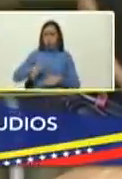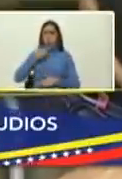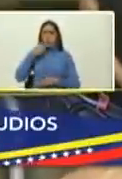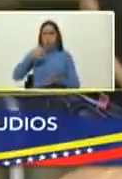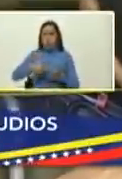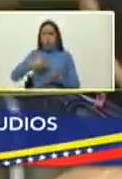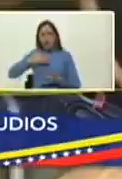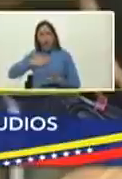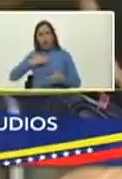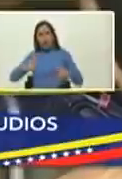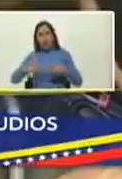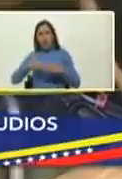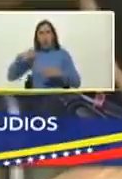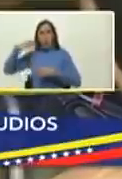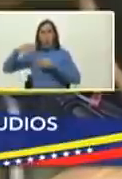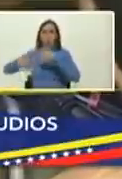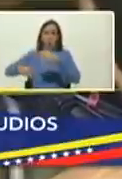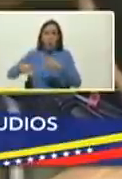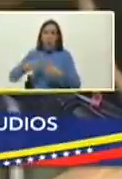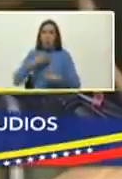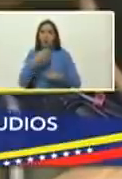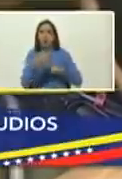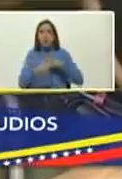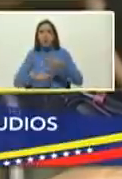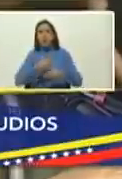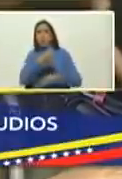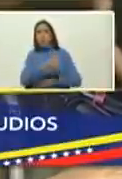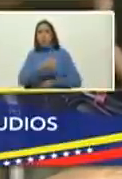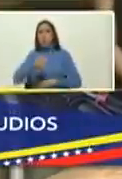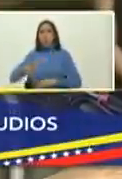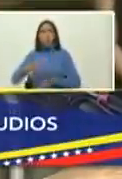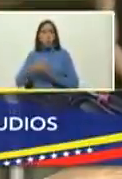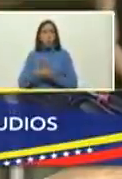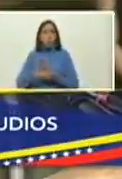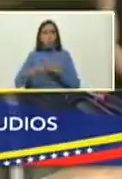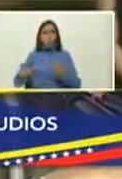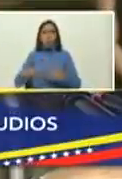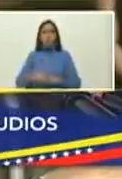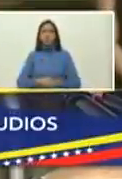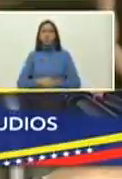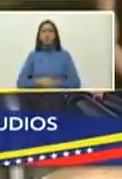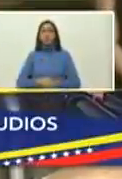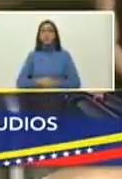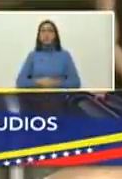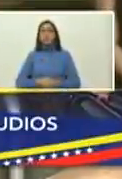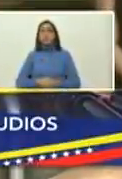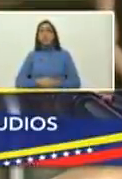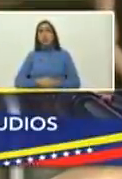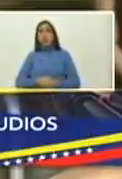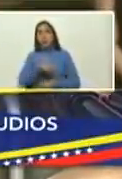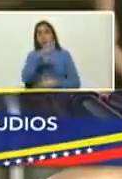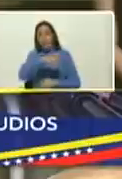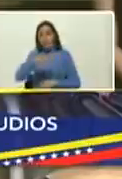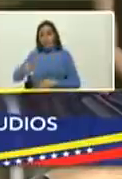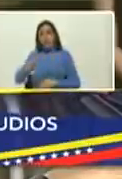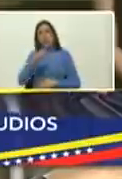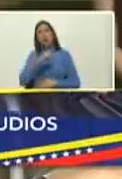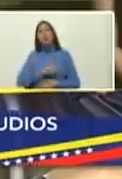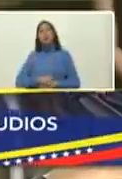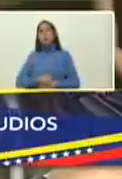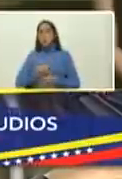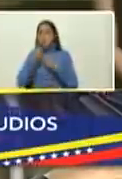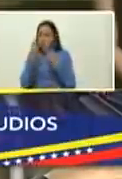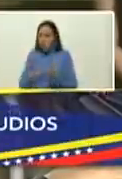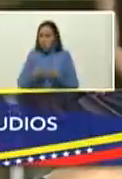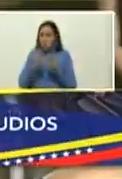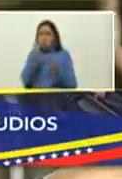generación que no solamente creamos como o contamos como los narradores o las narradoras o cantamos como